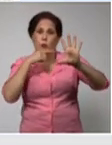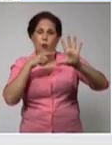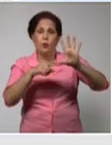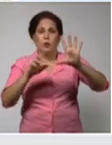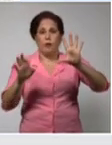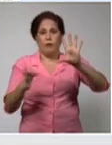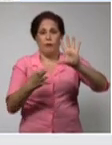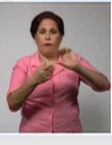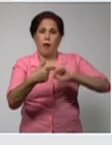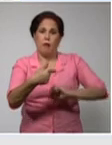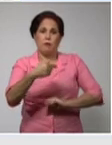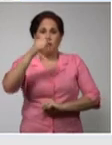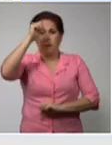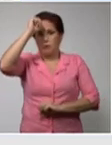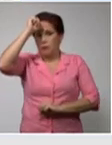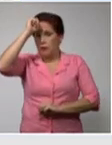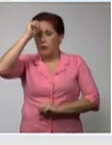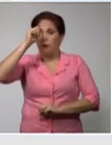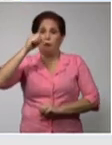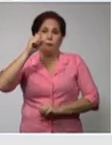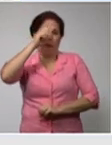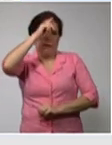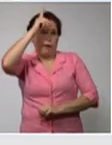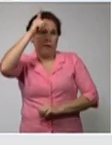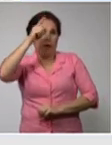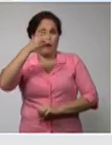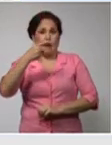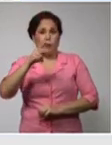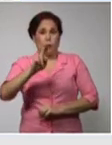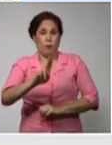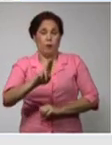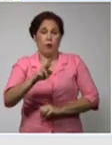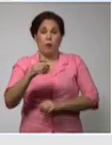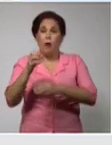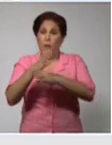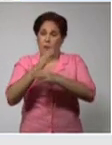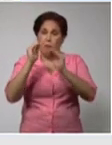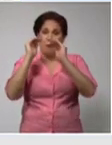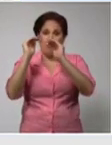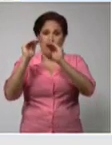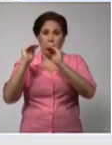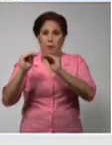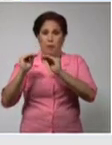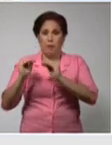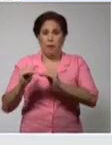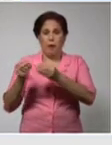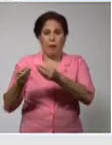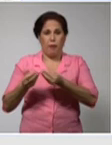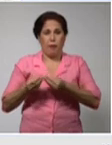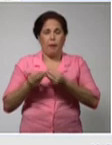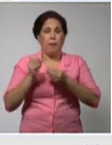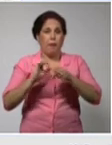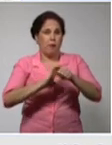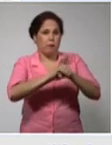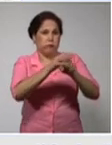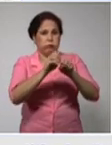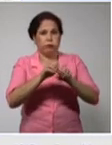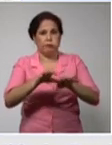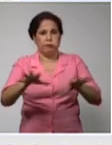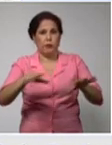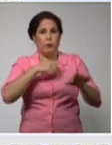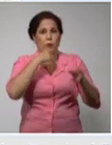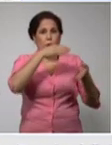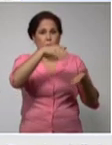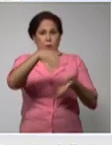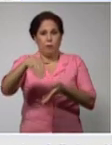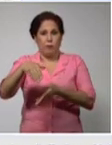la India Ucrania Alemania Reino Unido con los países que aportaron el mayor número de fallecidos en el